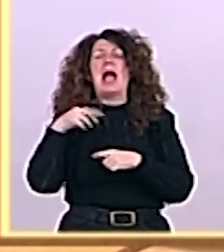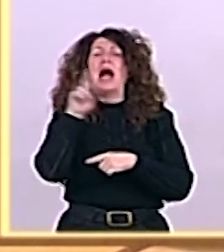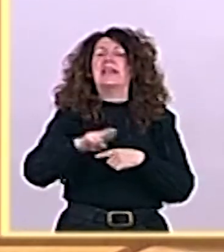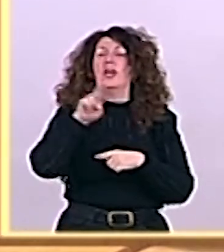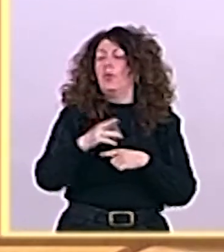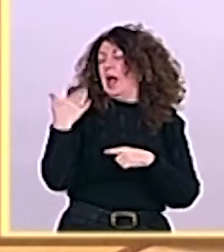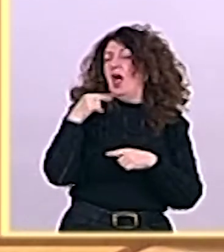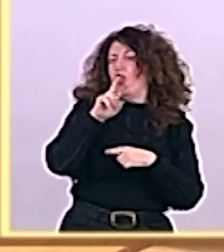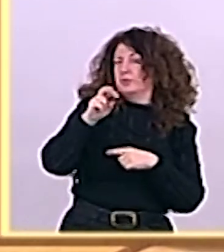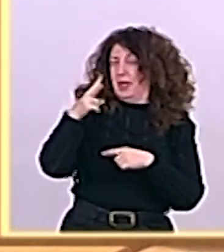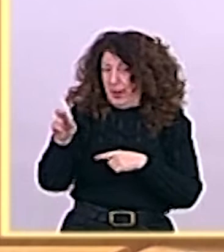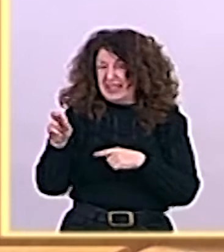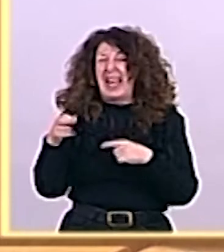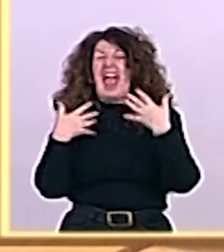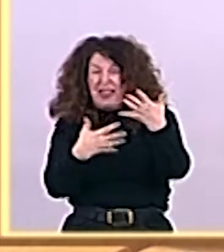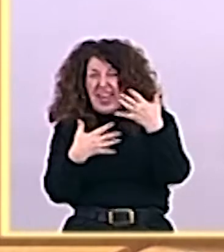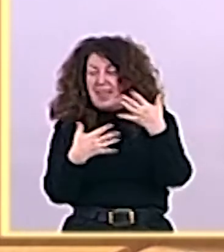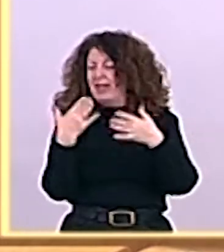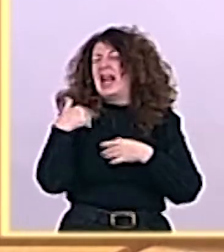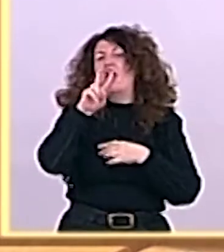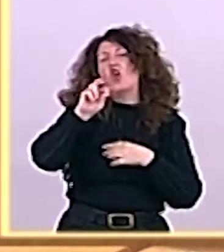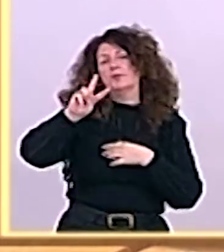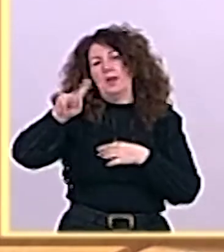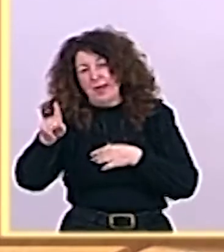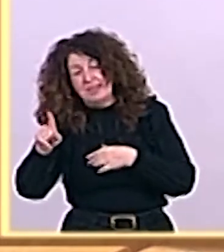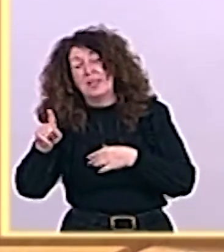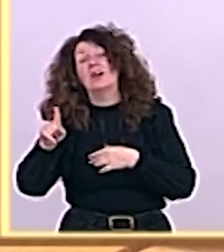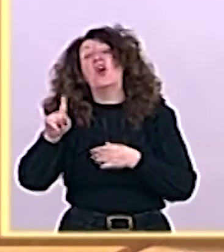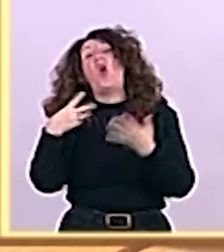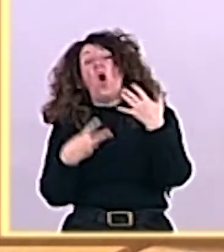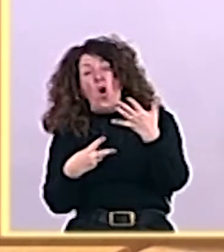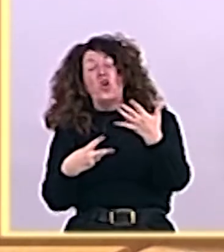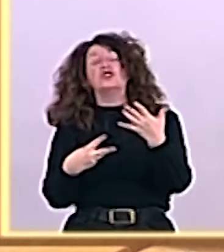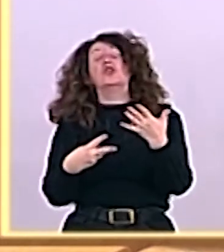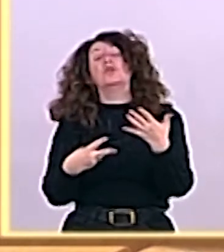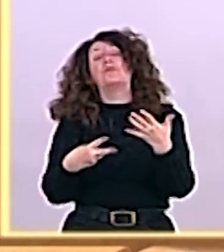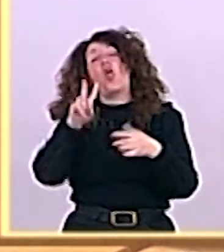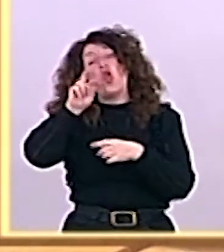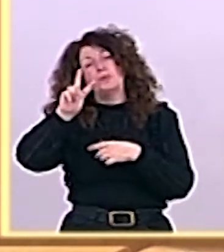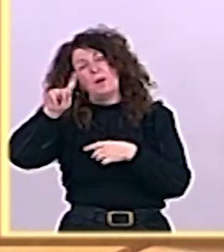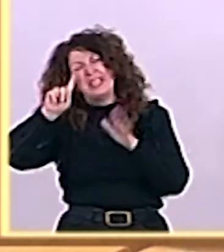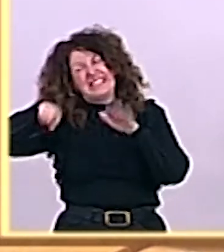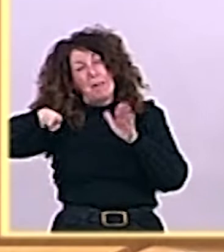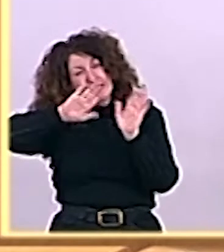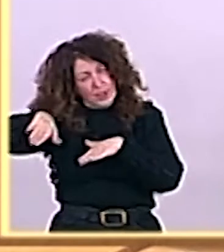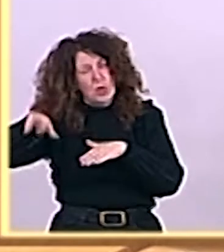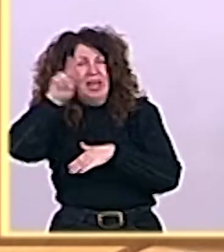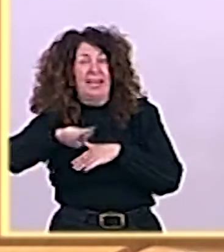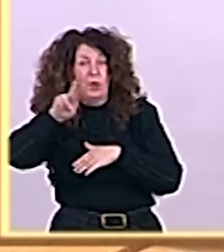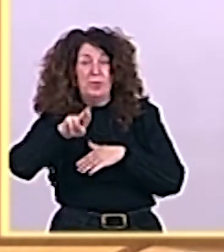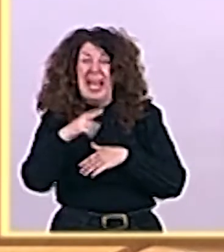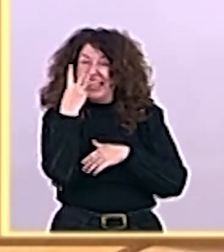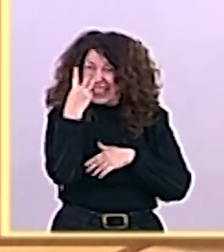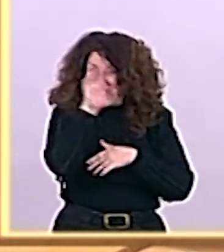recuperaron en el segundo semestre del 21, tres en el 22, y uno solo, España, tendrá que